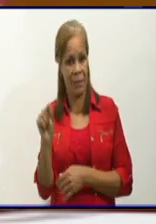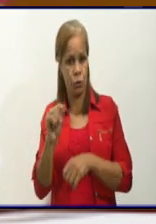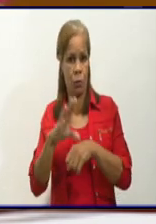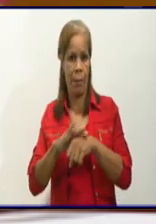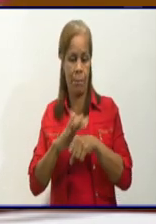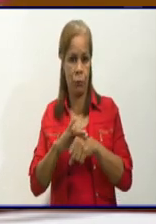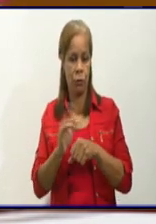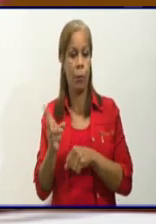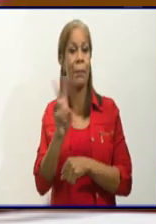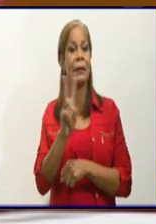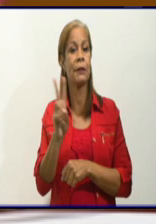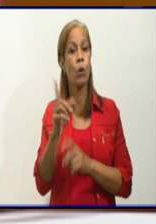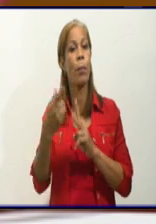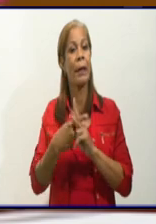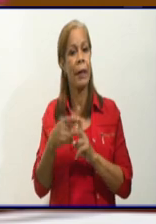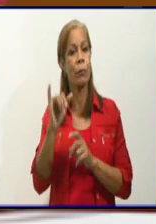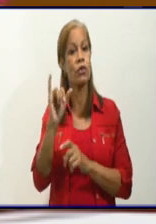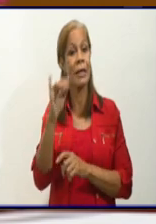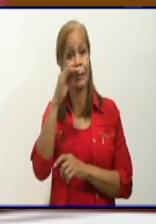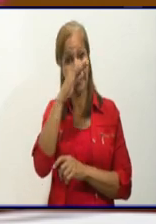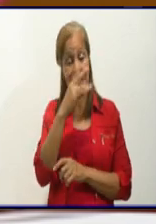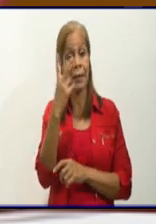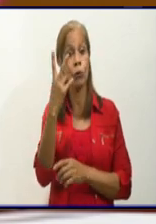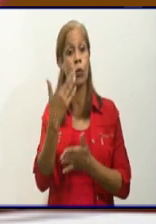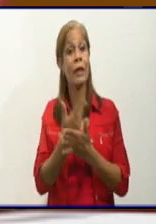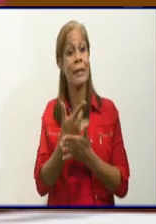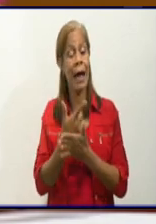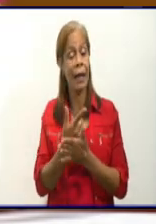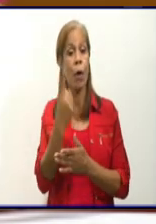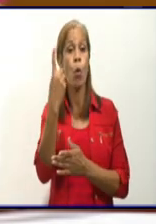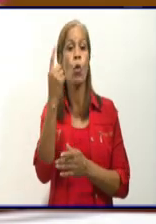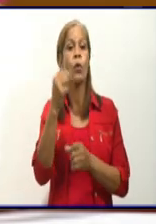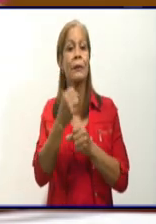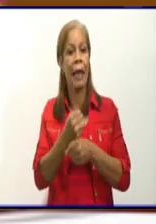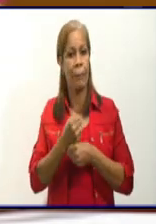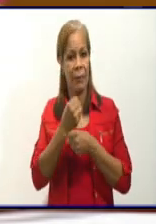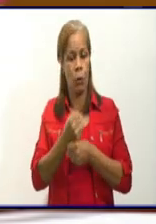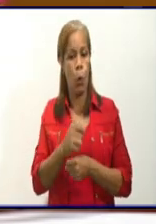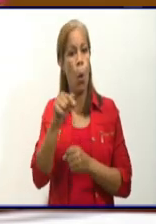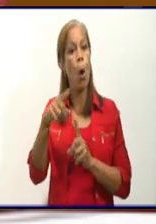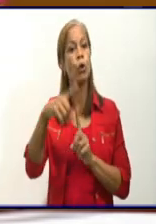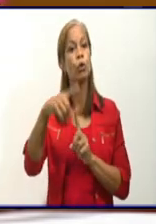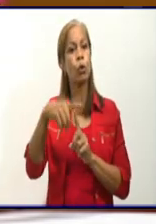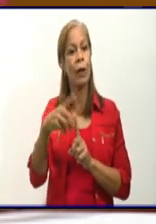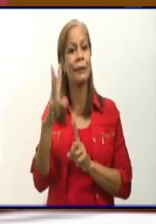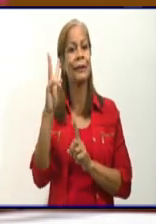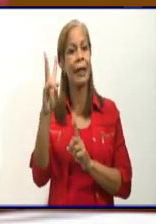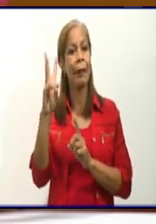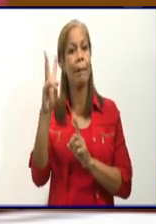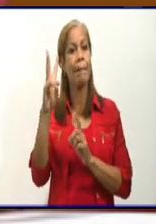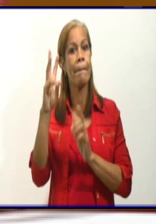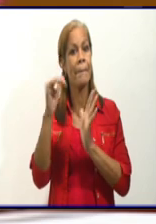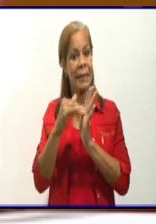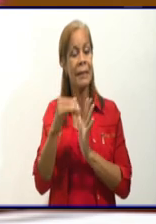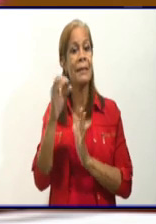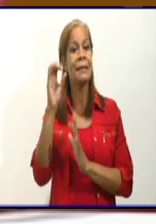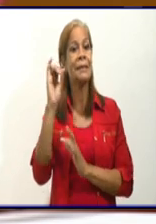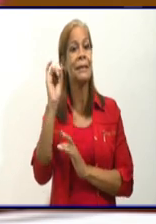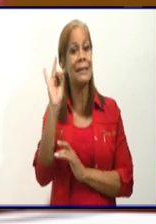de ellos 22 de Bayamos, 6 de Guisa, 2 de Yara y 1 de Pilón. Hoy tenemos un total de 3.007 pacientes